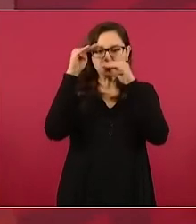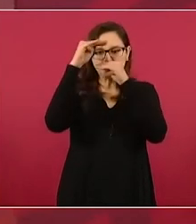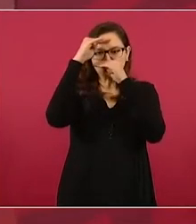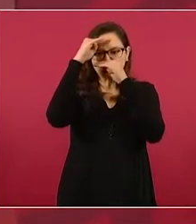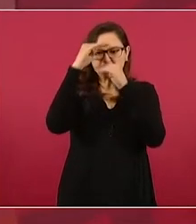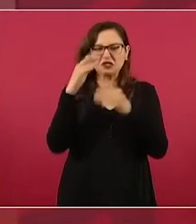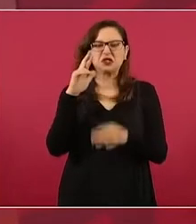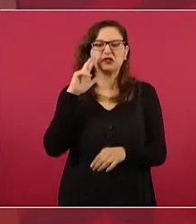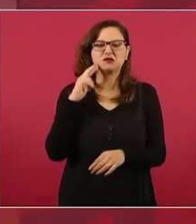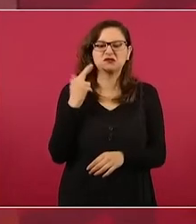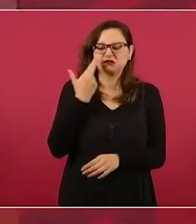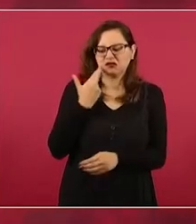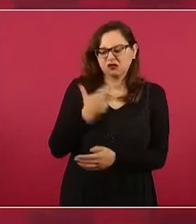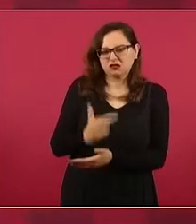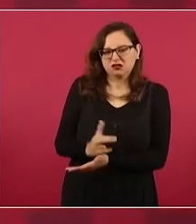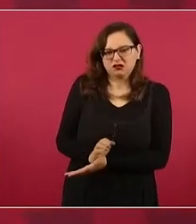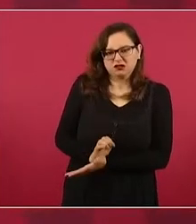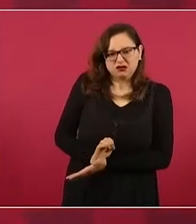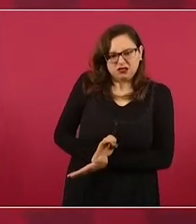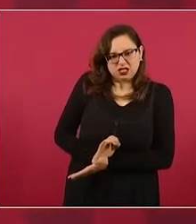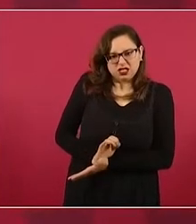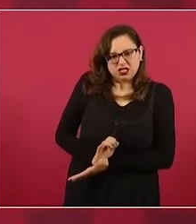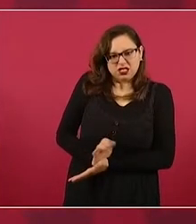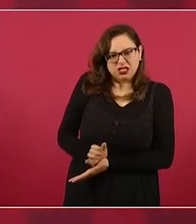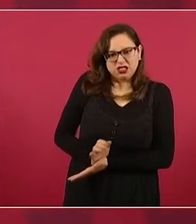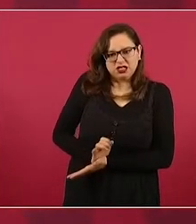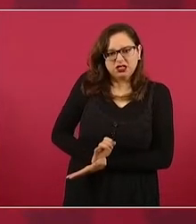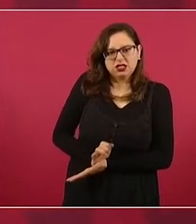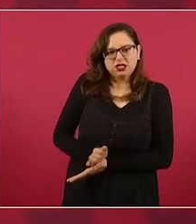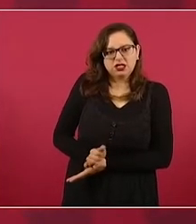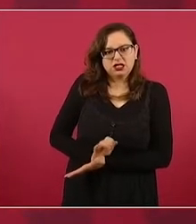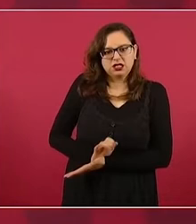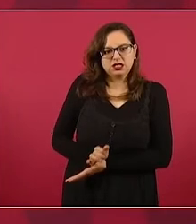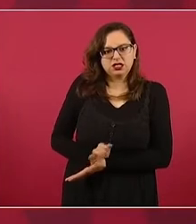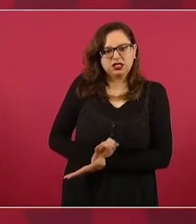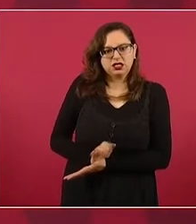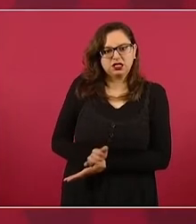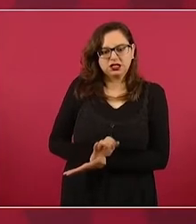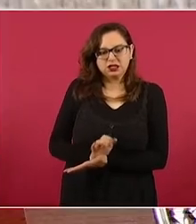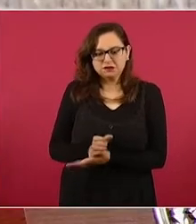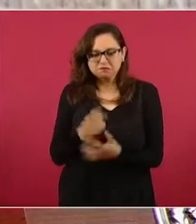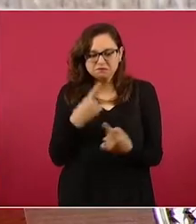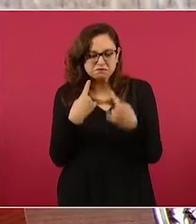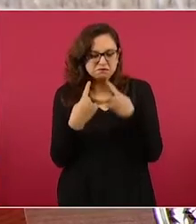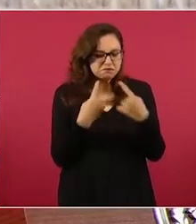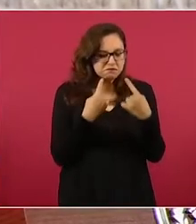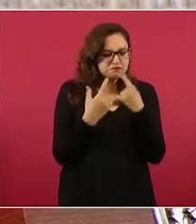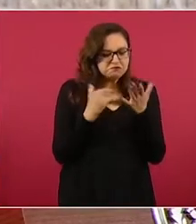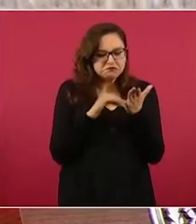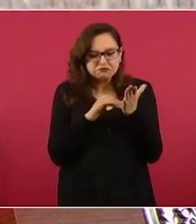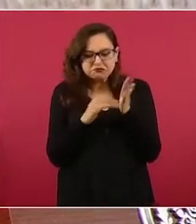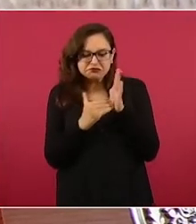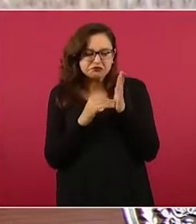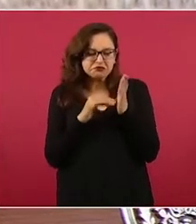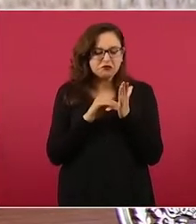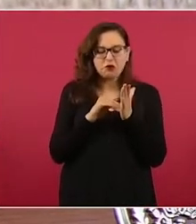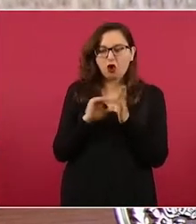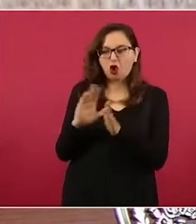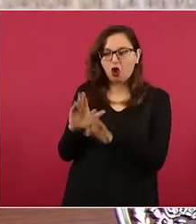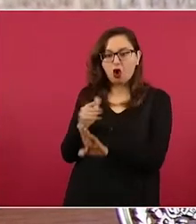fraguaron y llevaron a la práctica